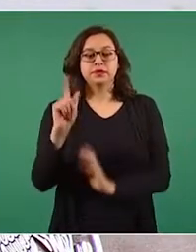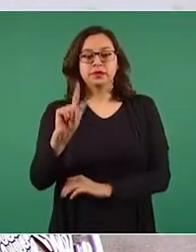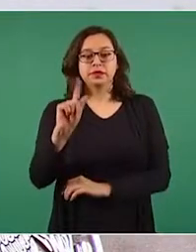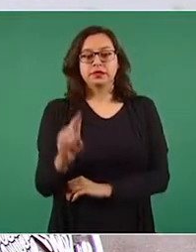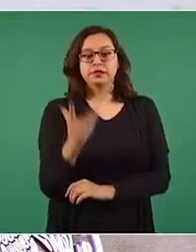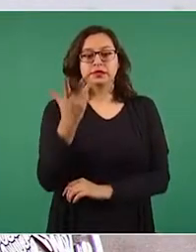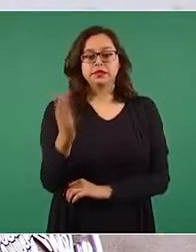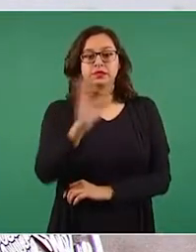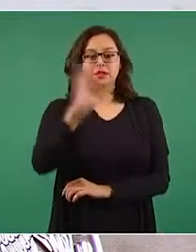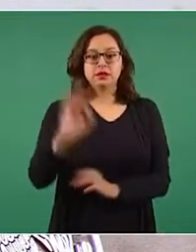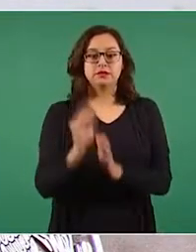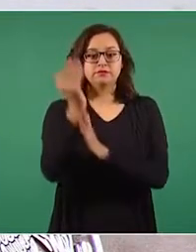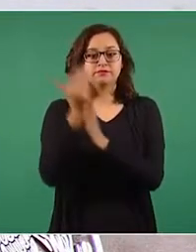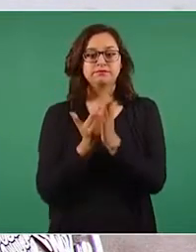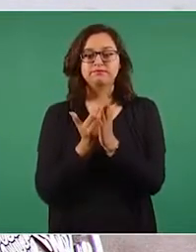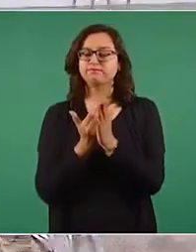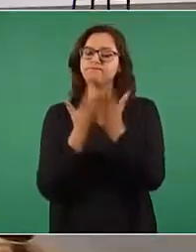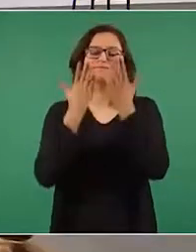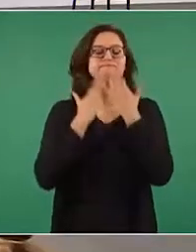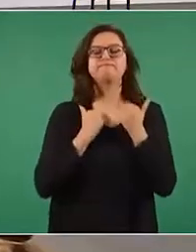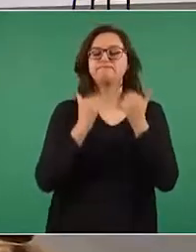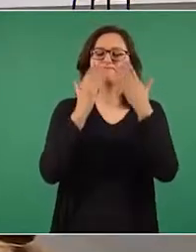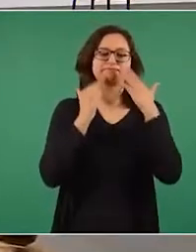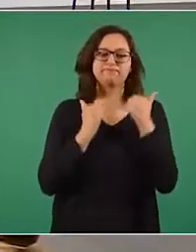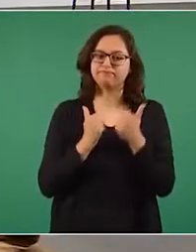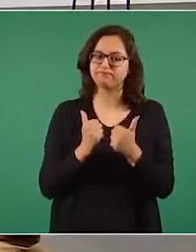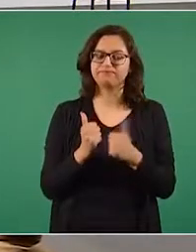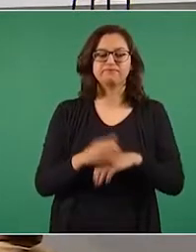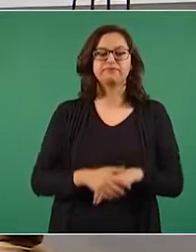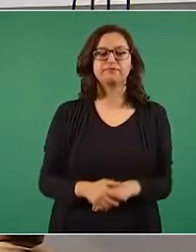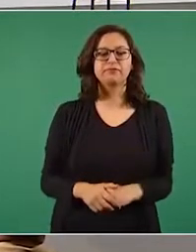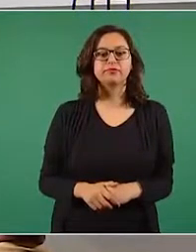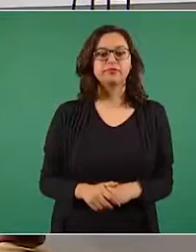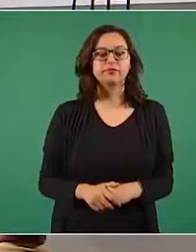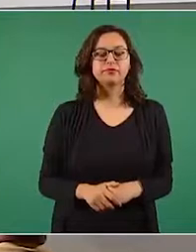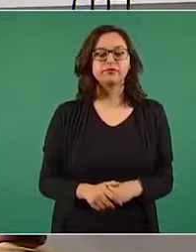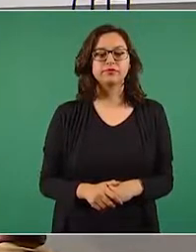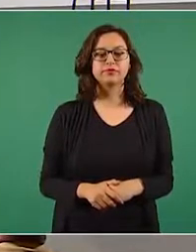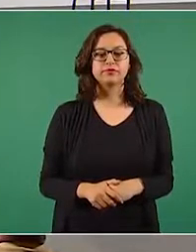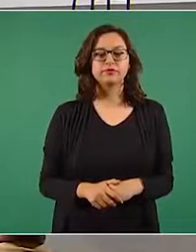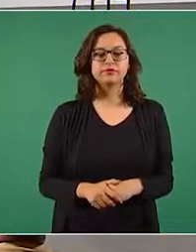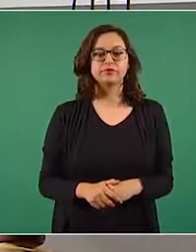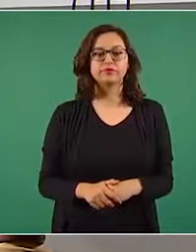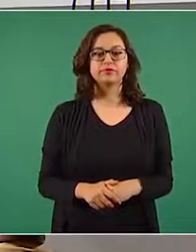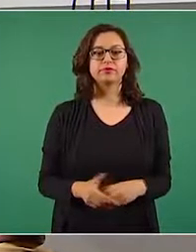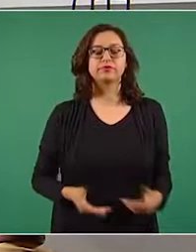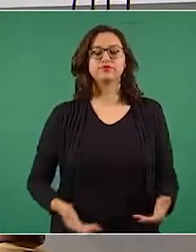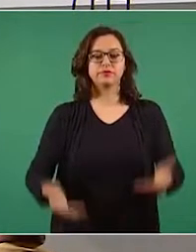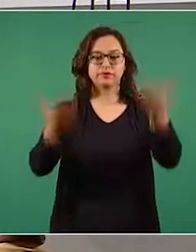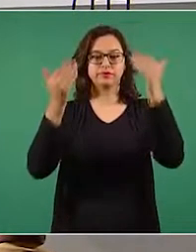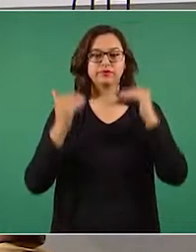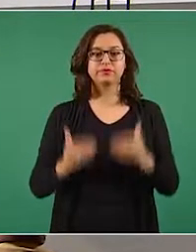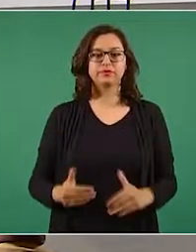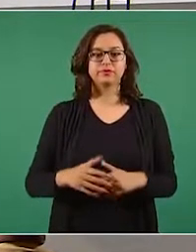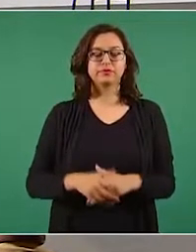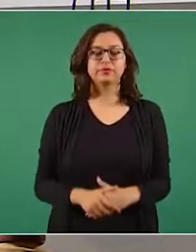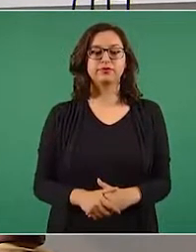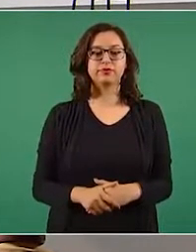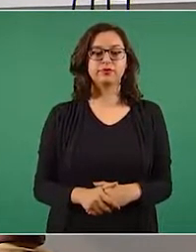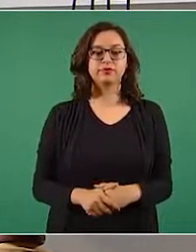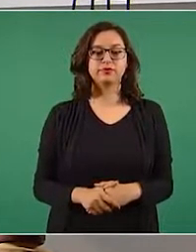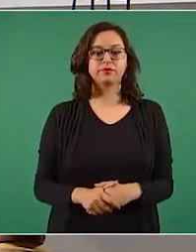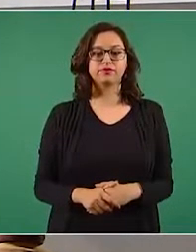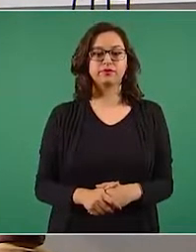75 por ciento no existió. Vamos a la siguiente nota. Esta es